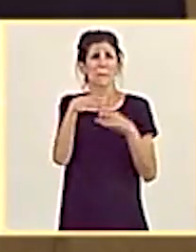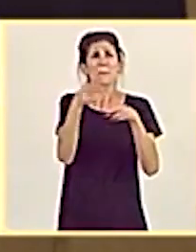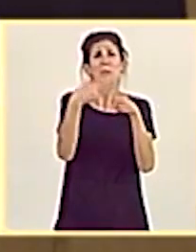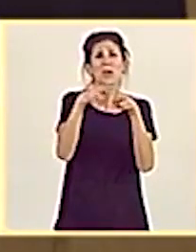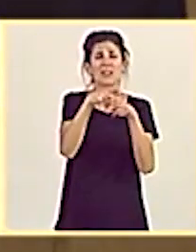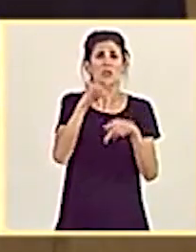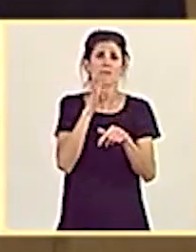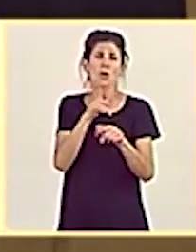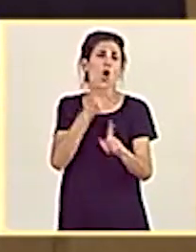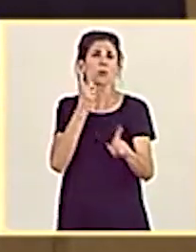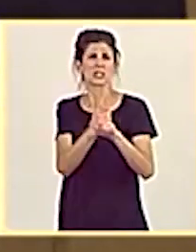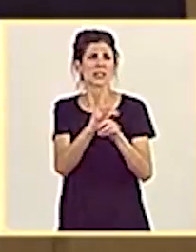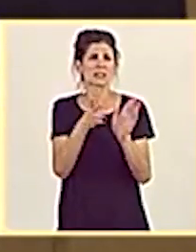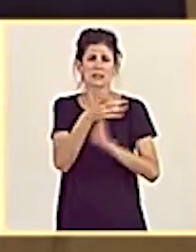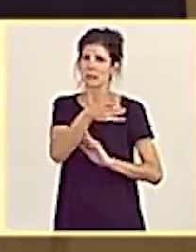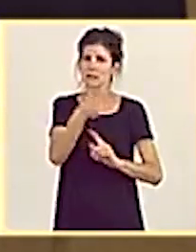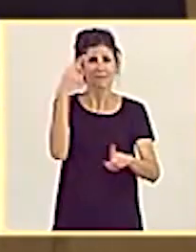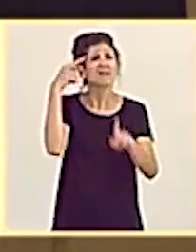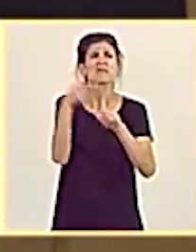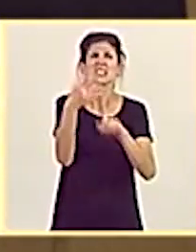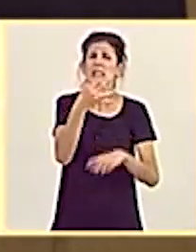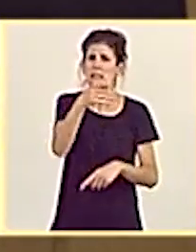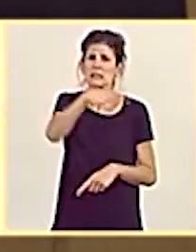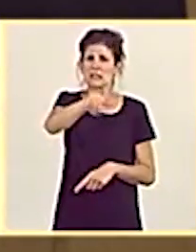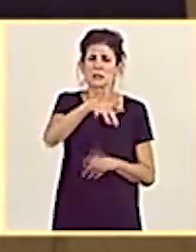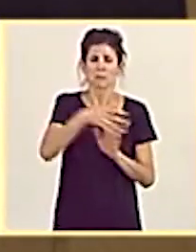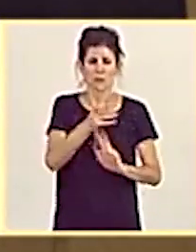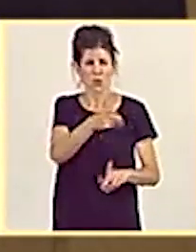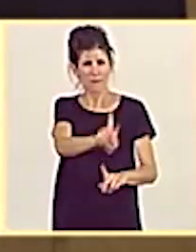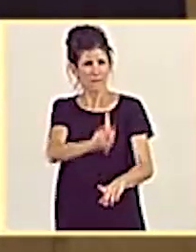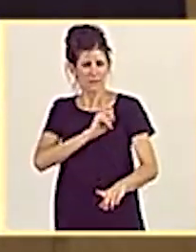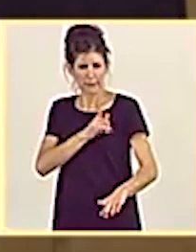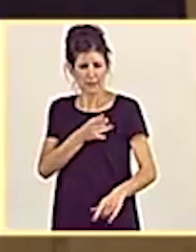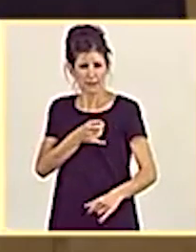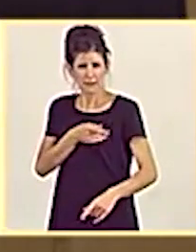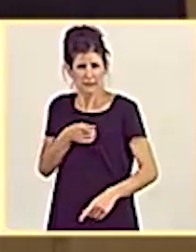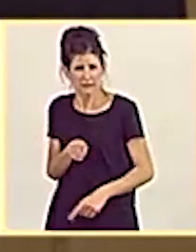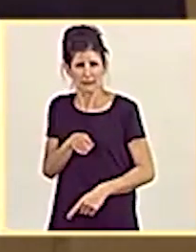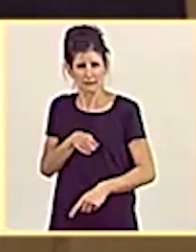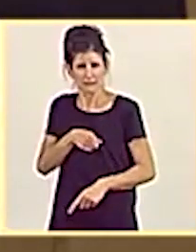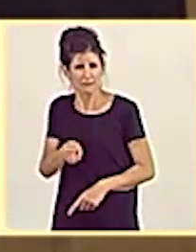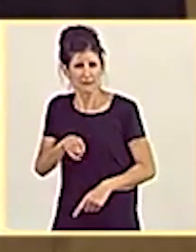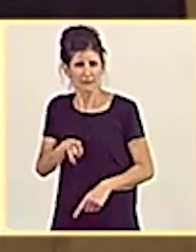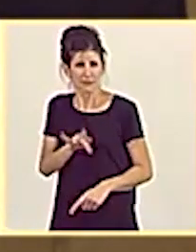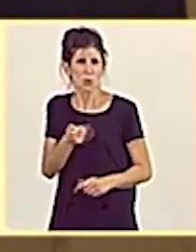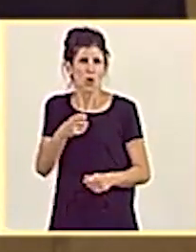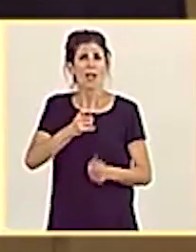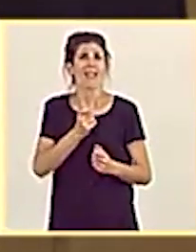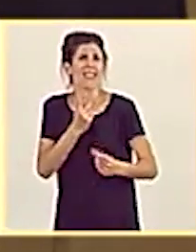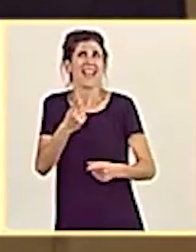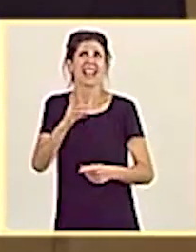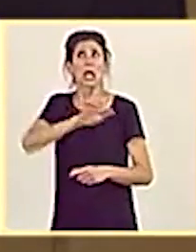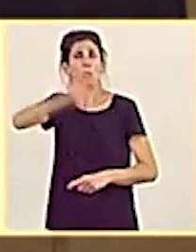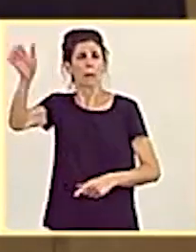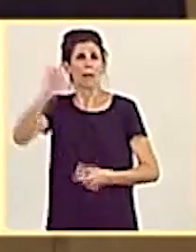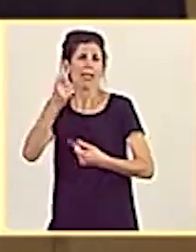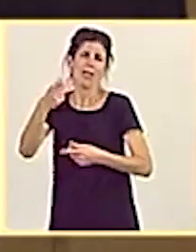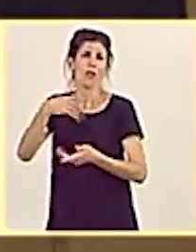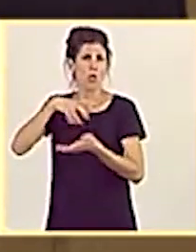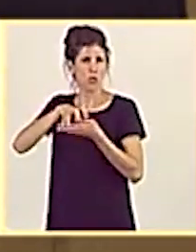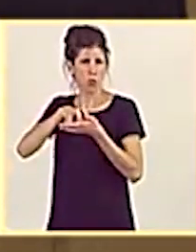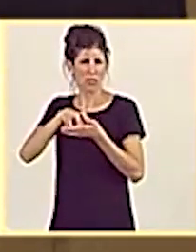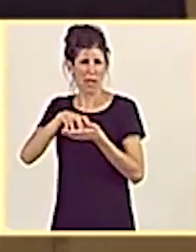nuestro país se dedica y se ha dedicado a poner zancadillas y a sembrar dudas en Europa con el único objetivo